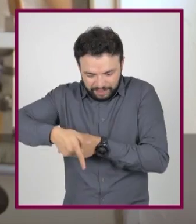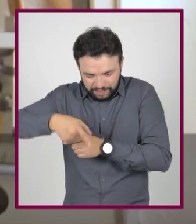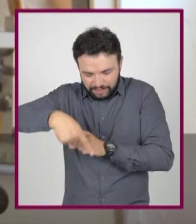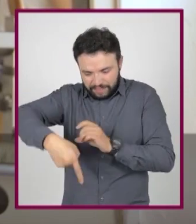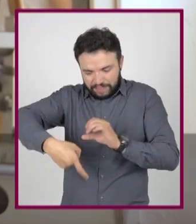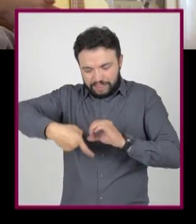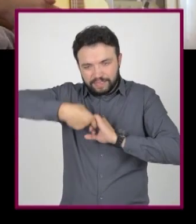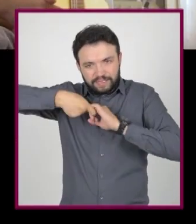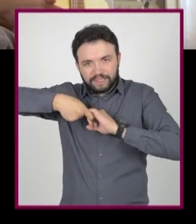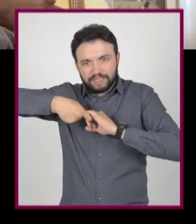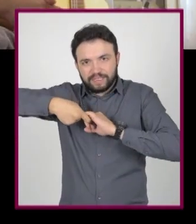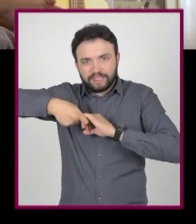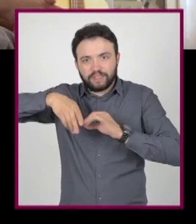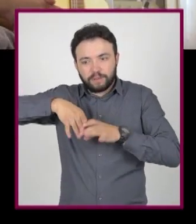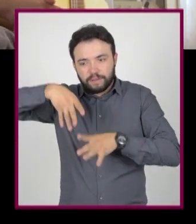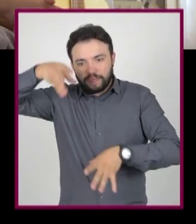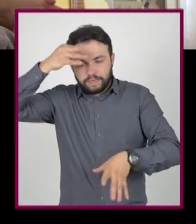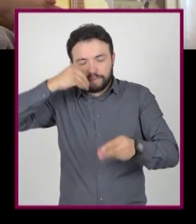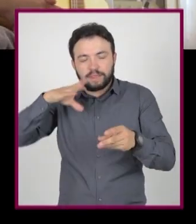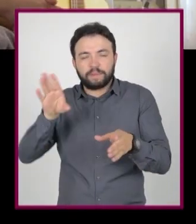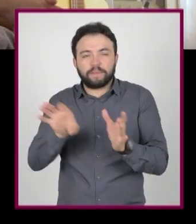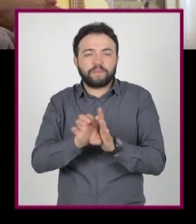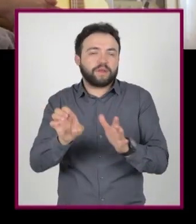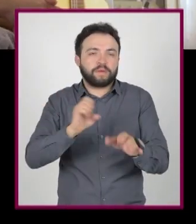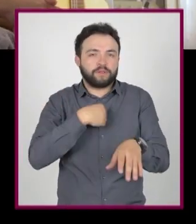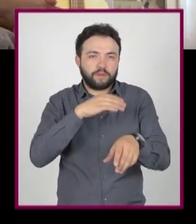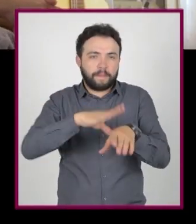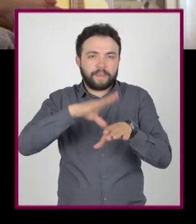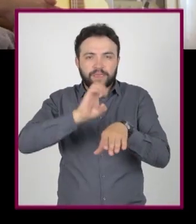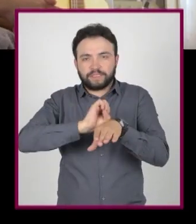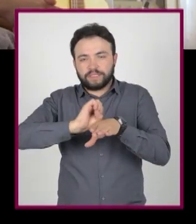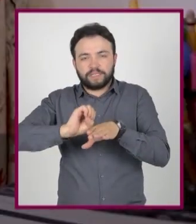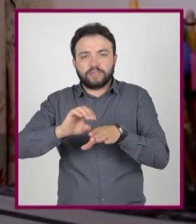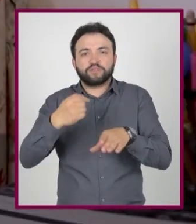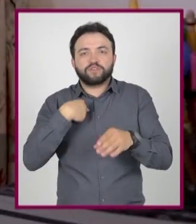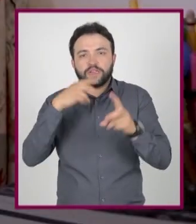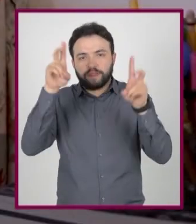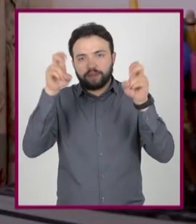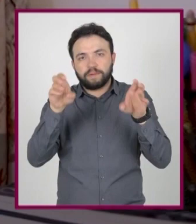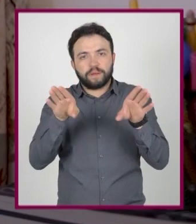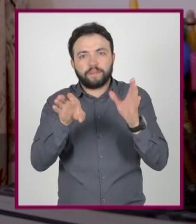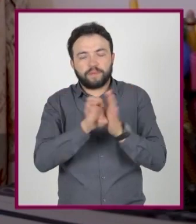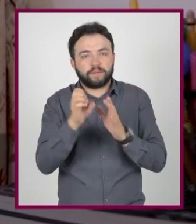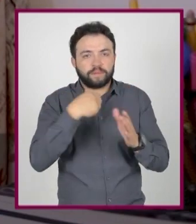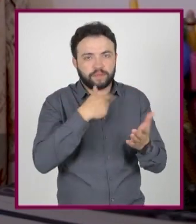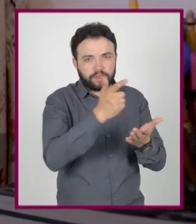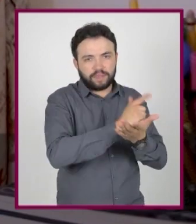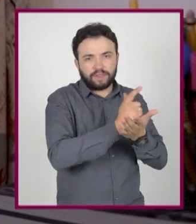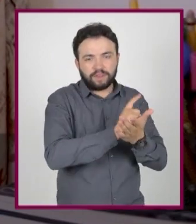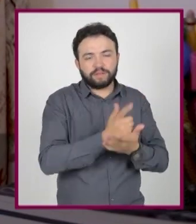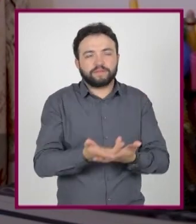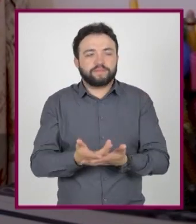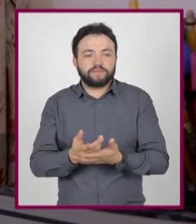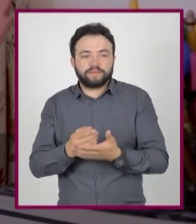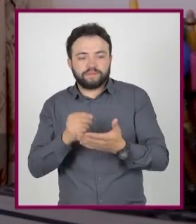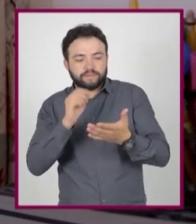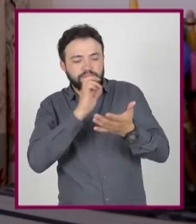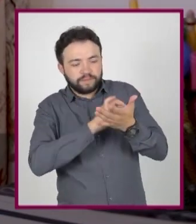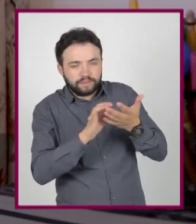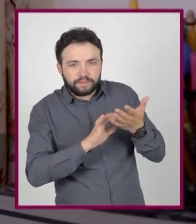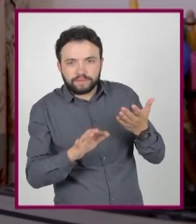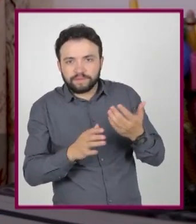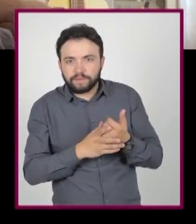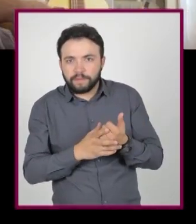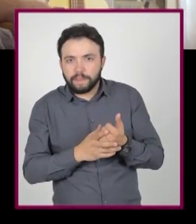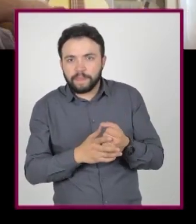A ver, explícate. Iremos a lo más sencillo con un tema del que ya estoy investigando. Sobre libros, tarde lluviosa y una